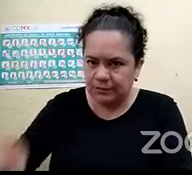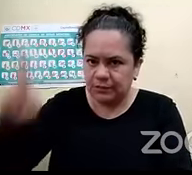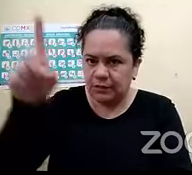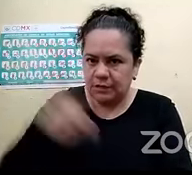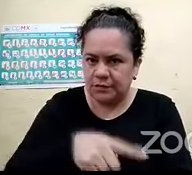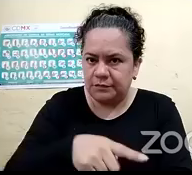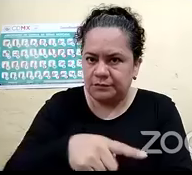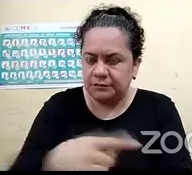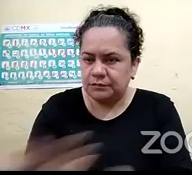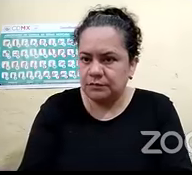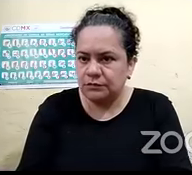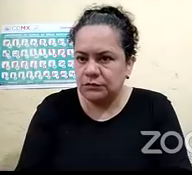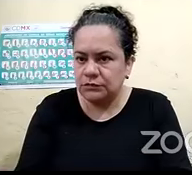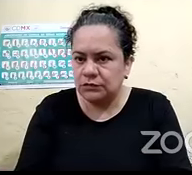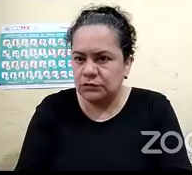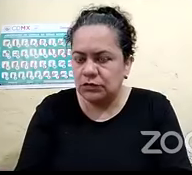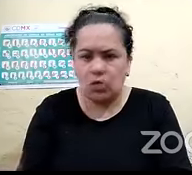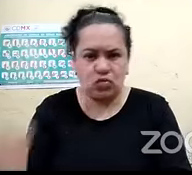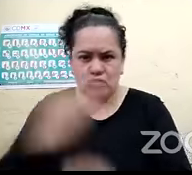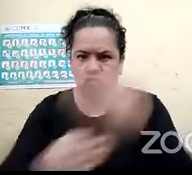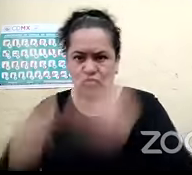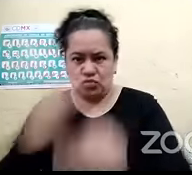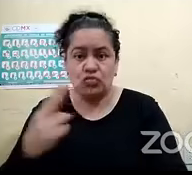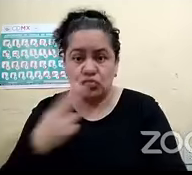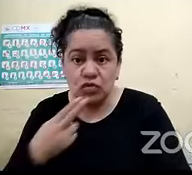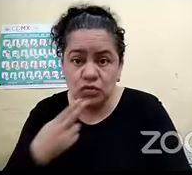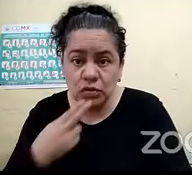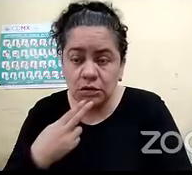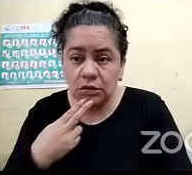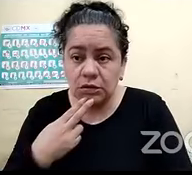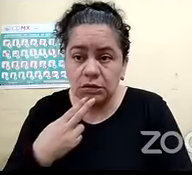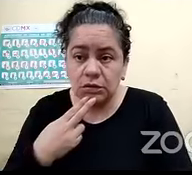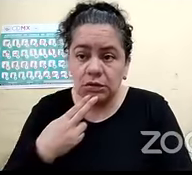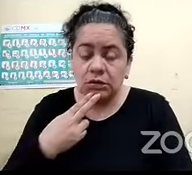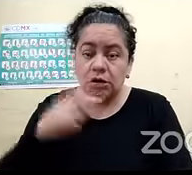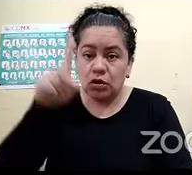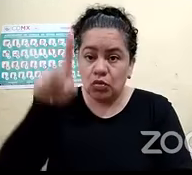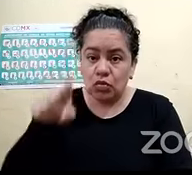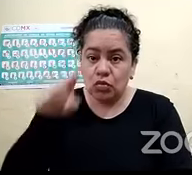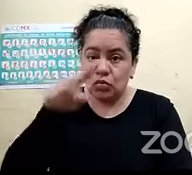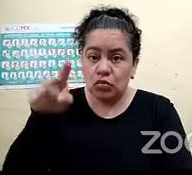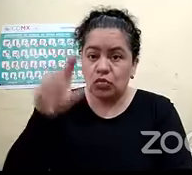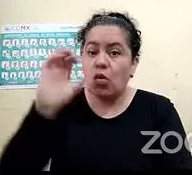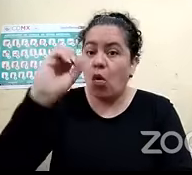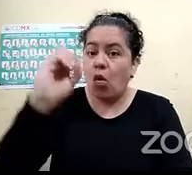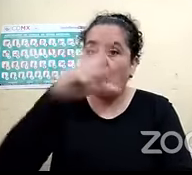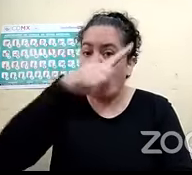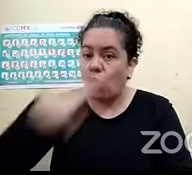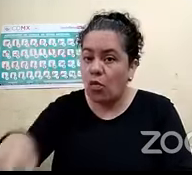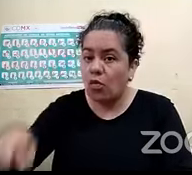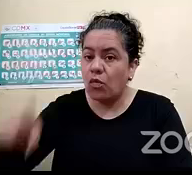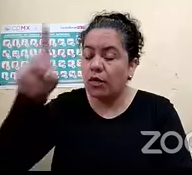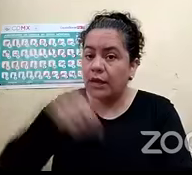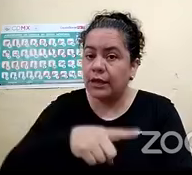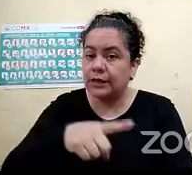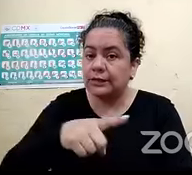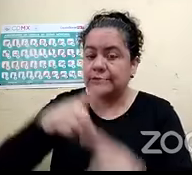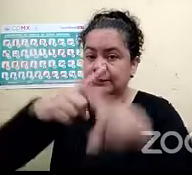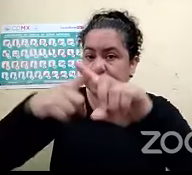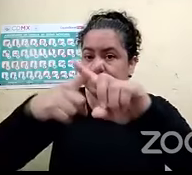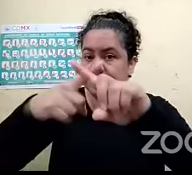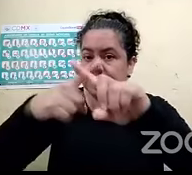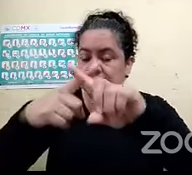es universal o nada más para un determinado país y a lo mejor aquí en México es la cruz bueno es que